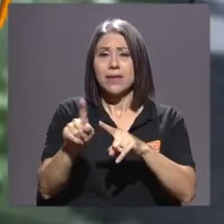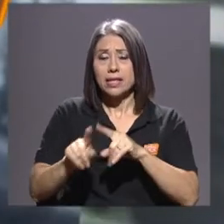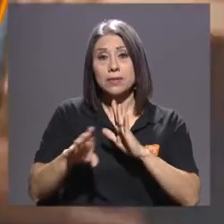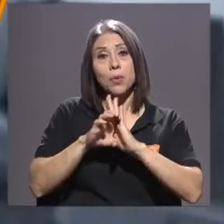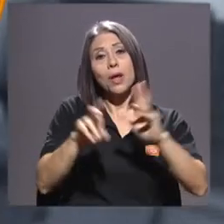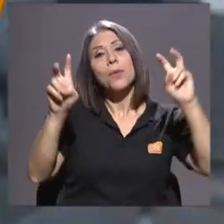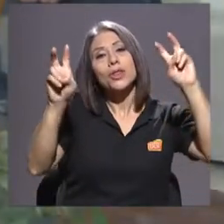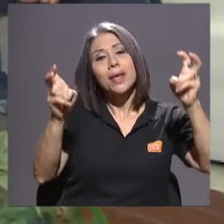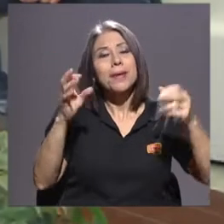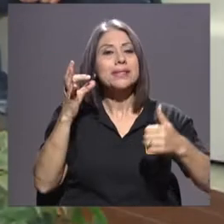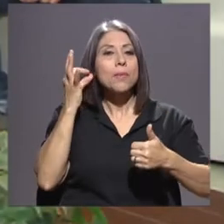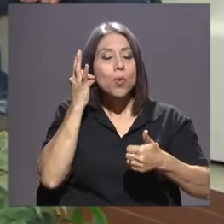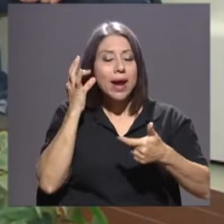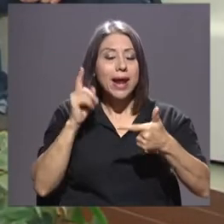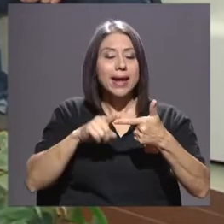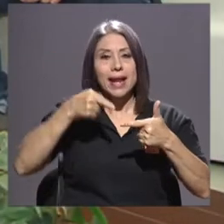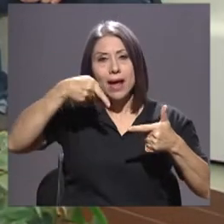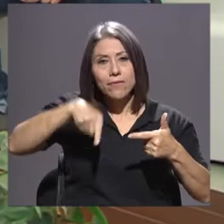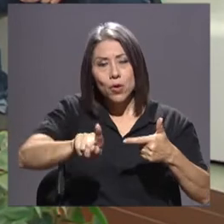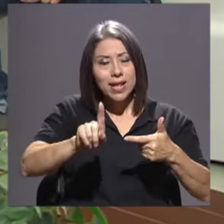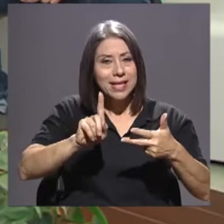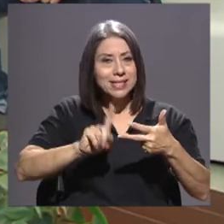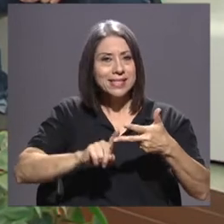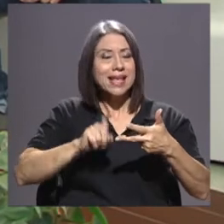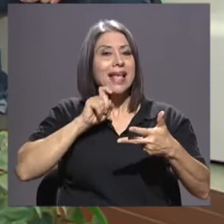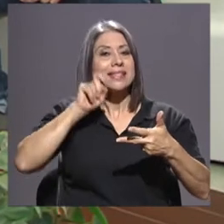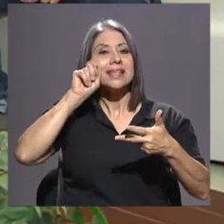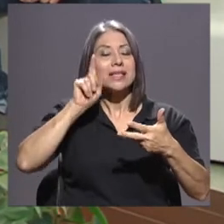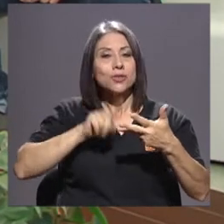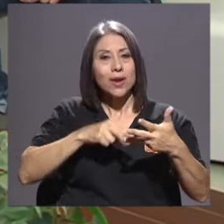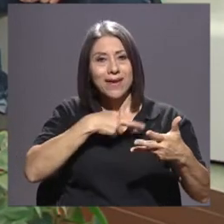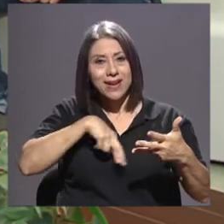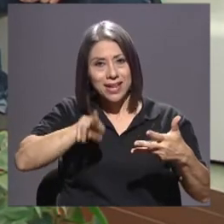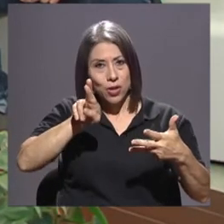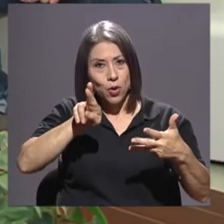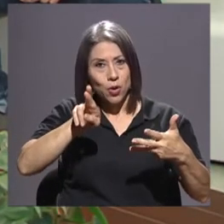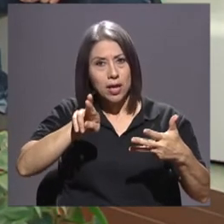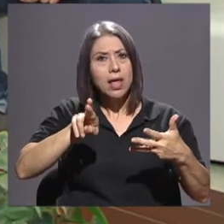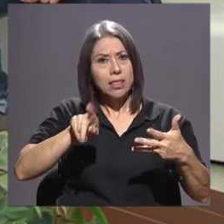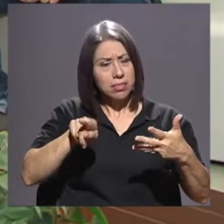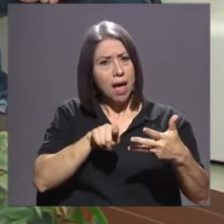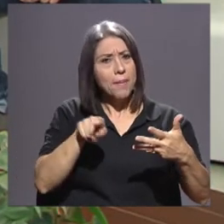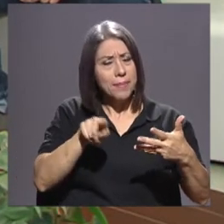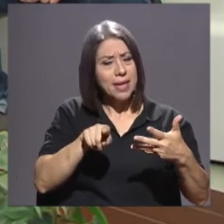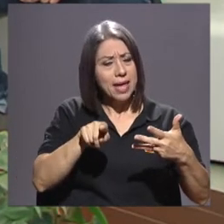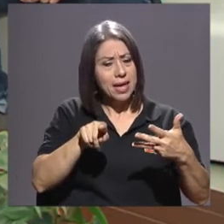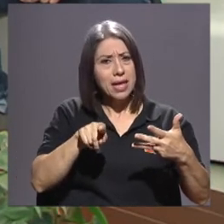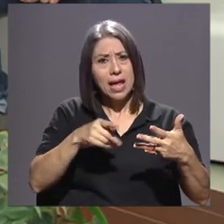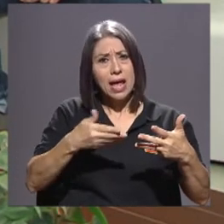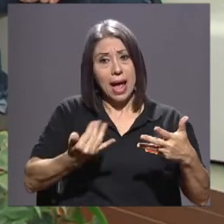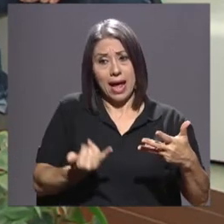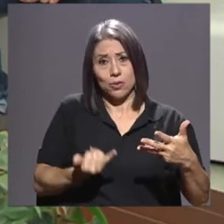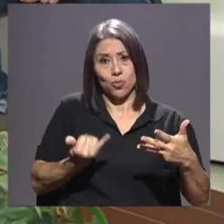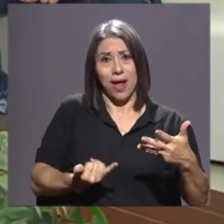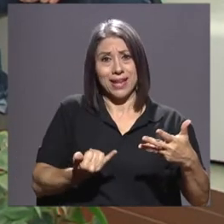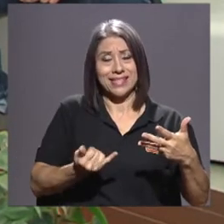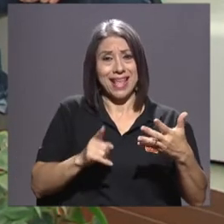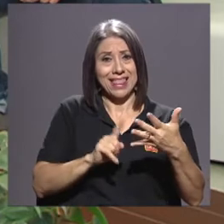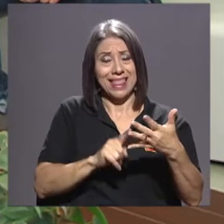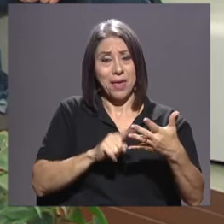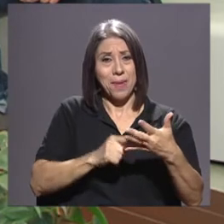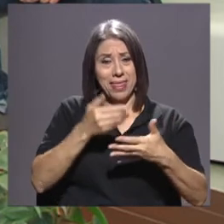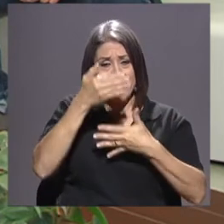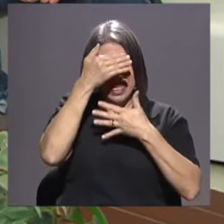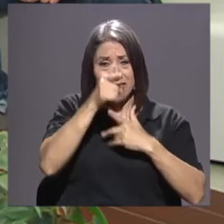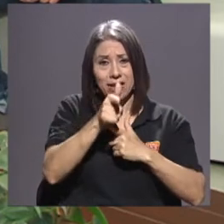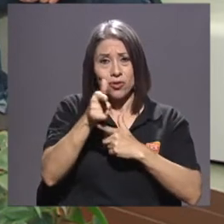por ejemplo, como la mujer, la violencia, el sexo, la religión, incluso en obras más actuales, el tema del terrorismo y